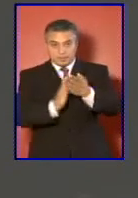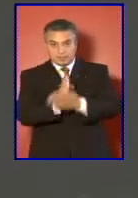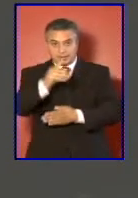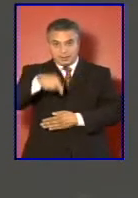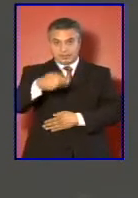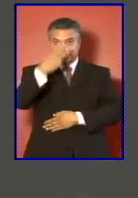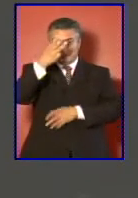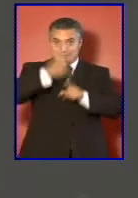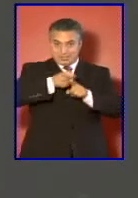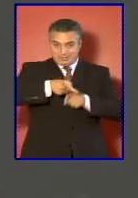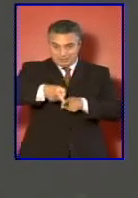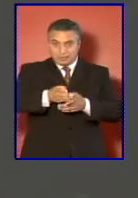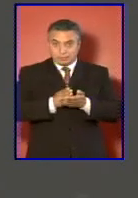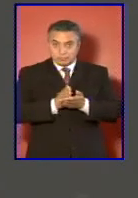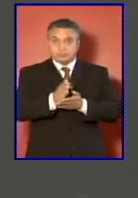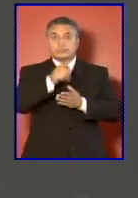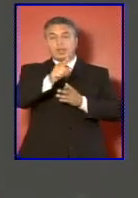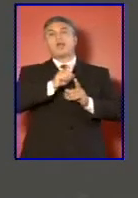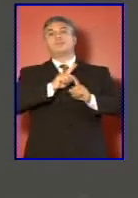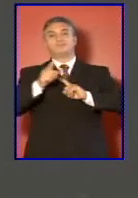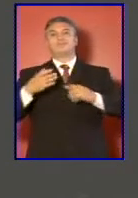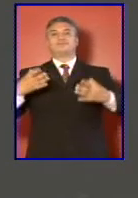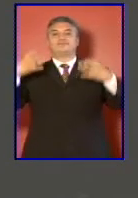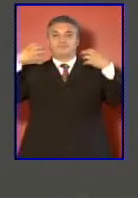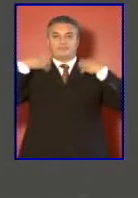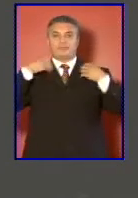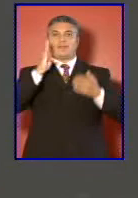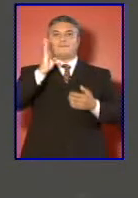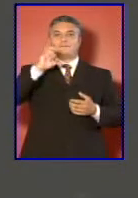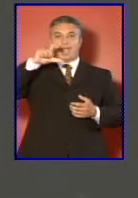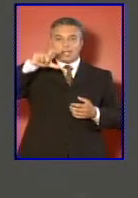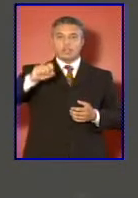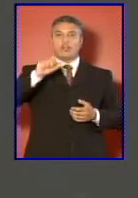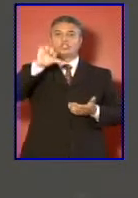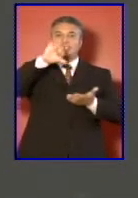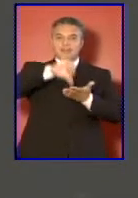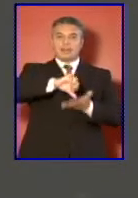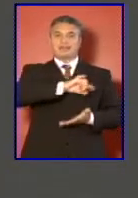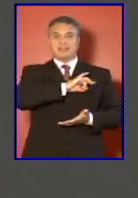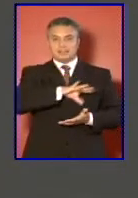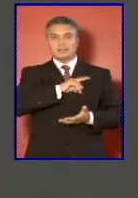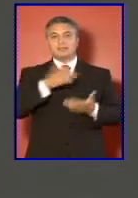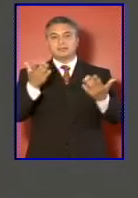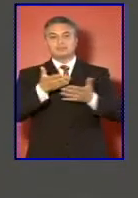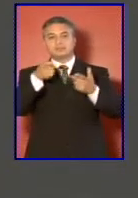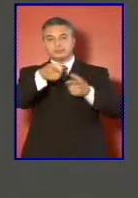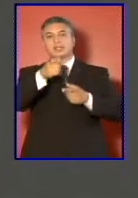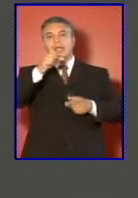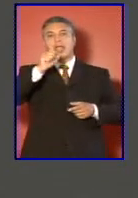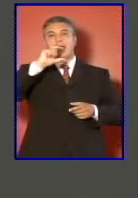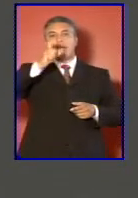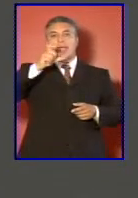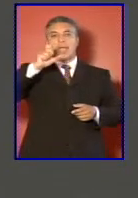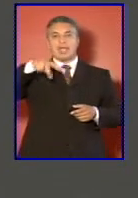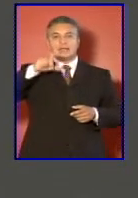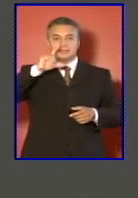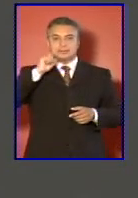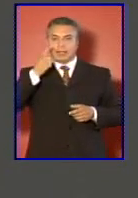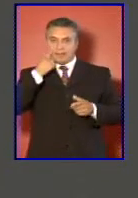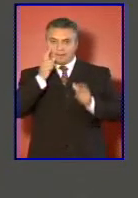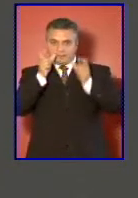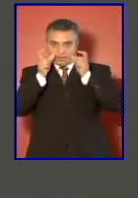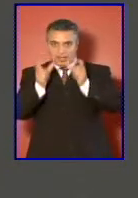serán gestionadas por el Banco Central de Chile el que actuará para estos fines como agencia fiscal con la